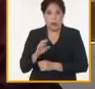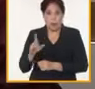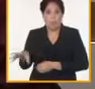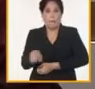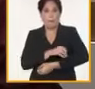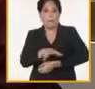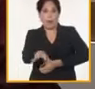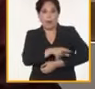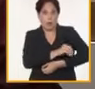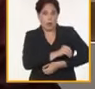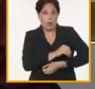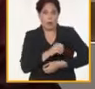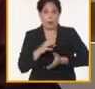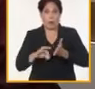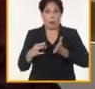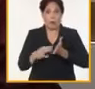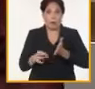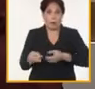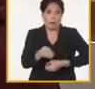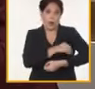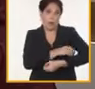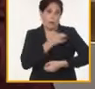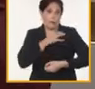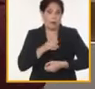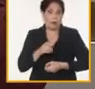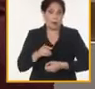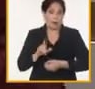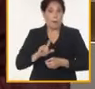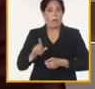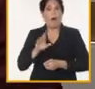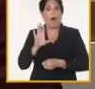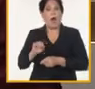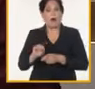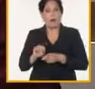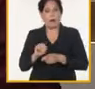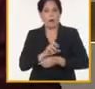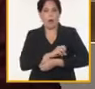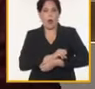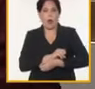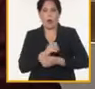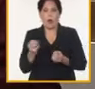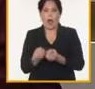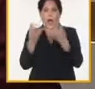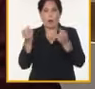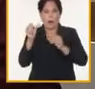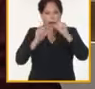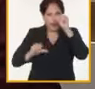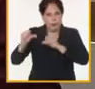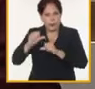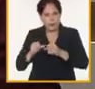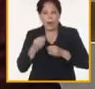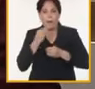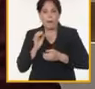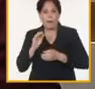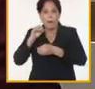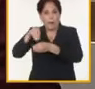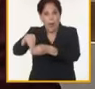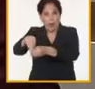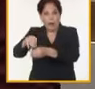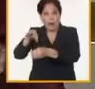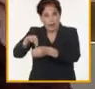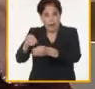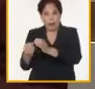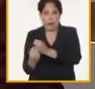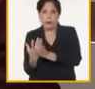y es verdad que no tenemos paquete tecnológico pero se hablaba de la agroecología Alexander hablaba de la necesidad de utilizar la